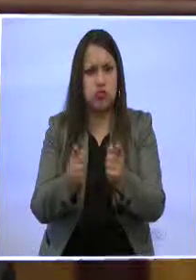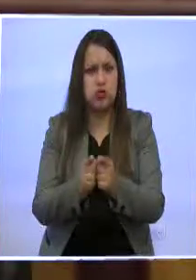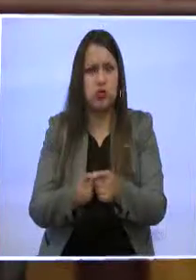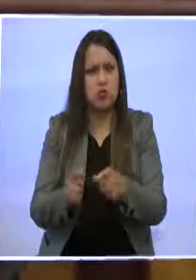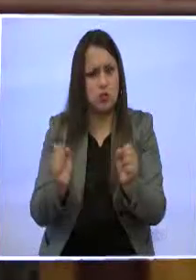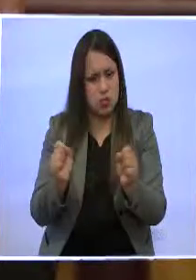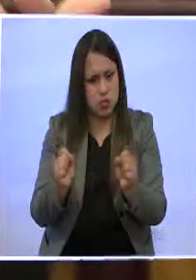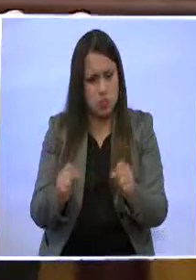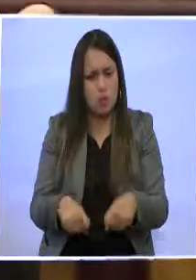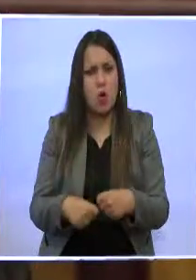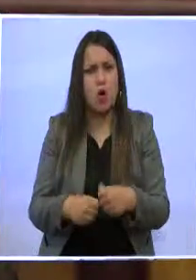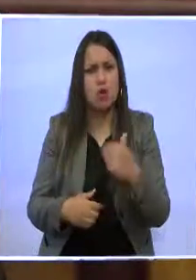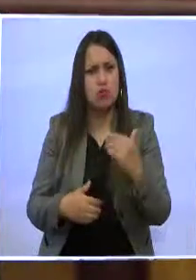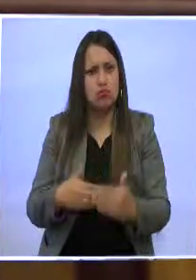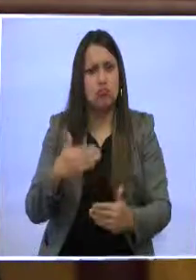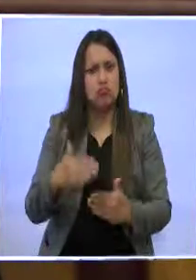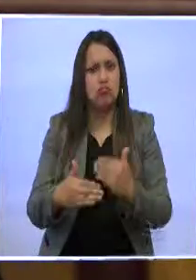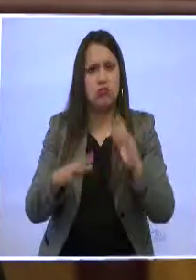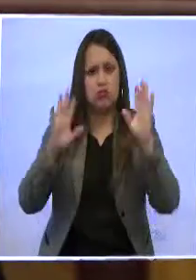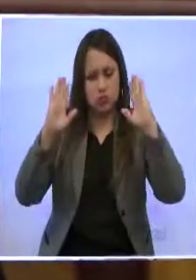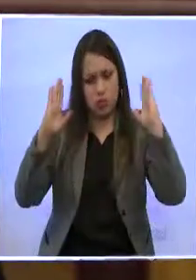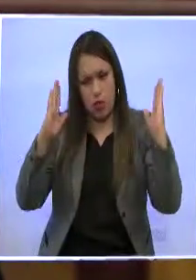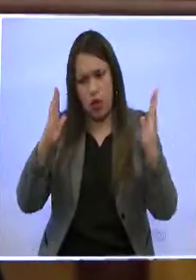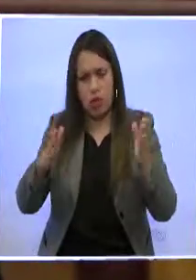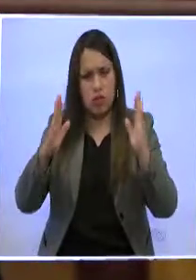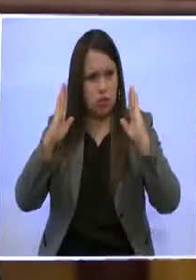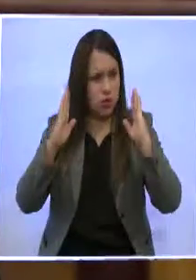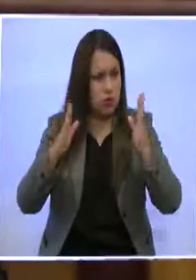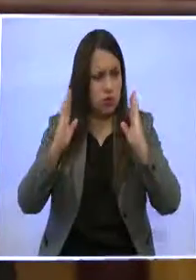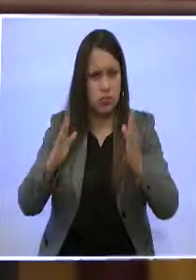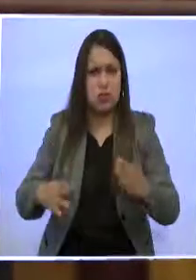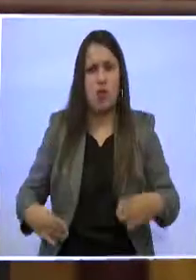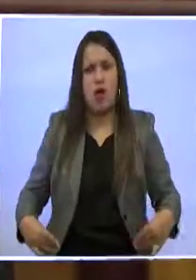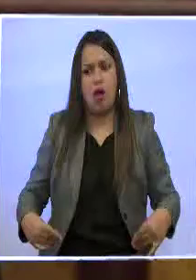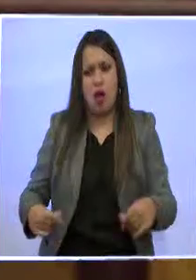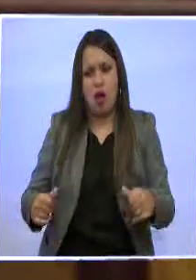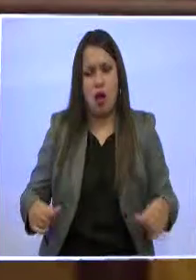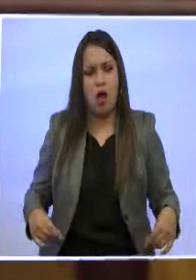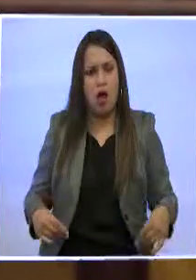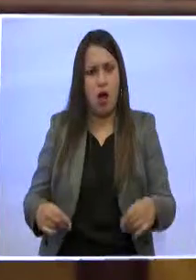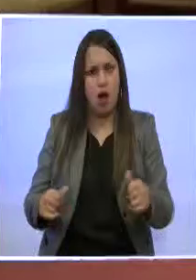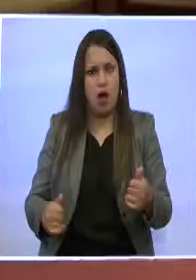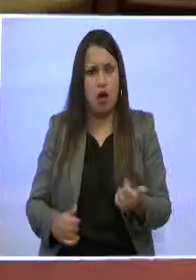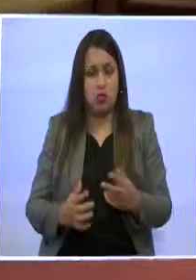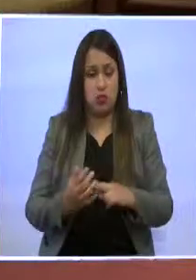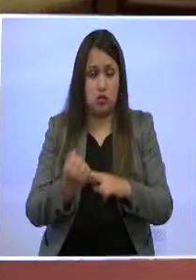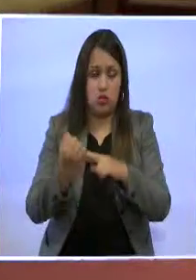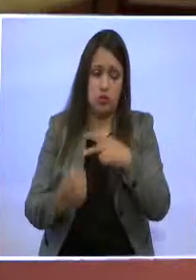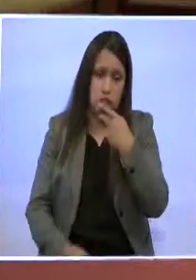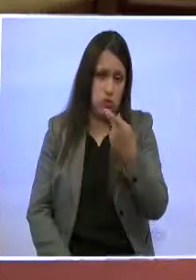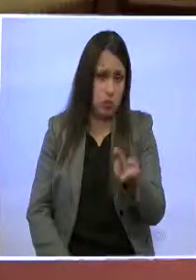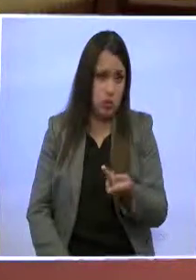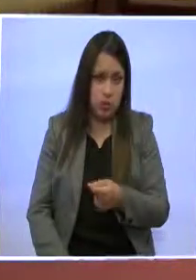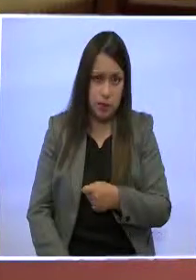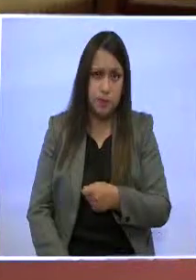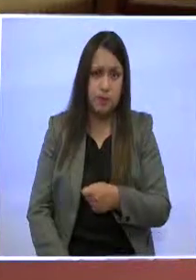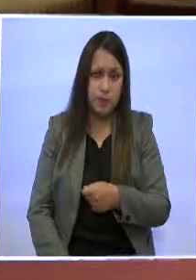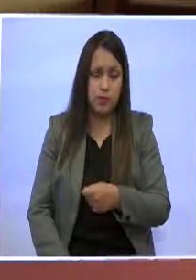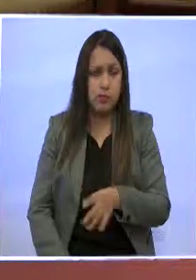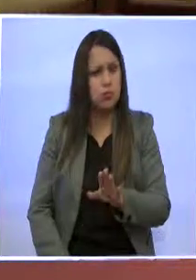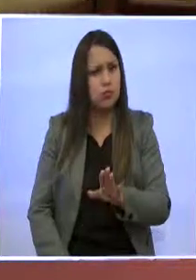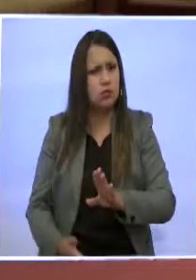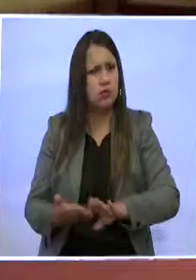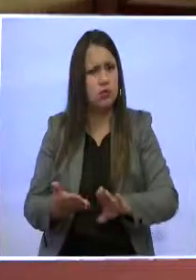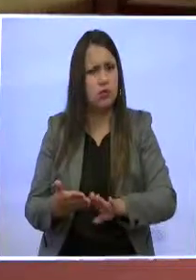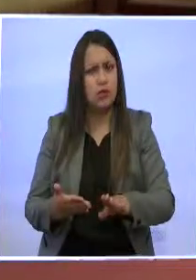este sentido de la gente y esta orientación del gasto público con esa prioridad. ¿No han visto ustedes, o más bien, cuál ha sido